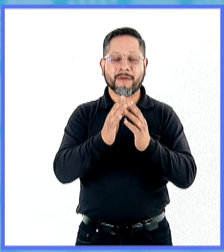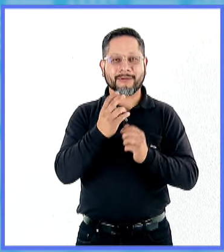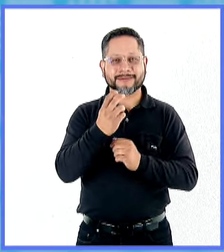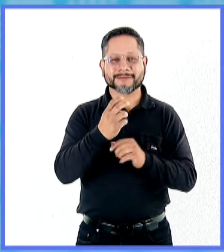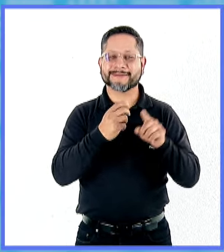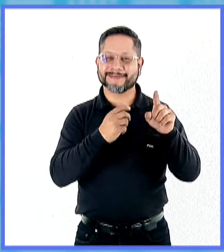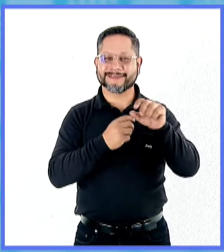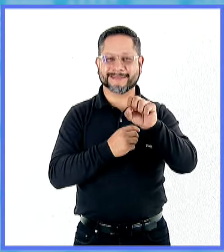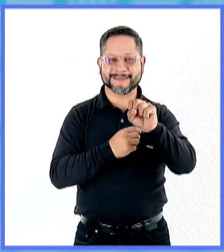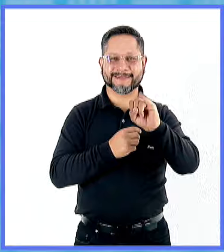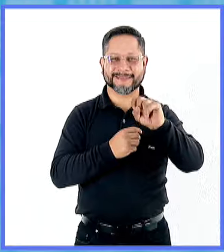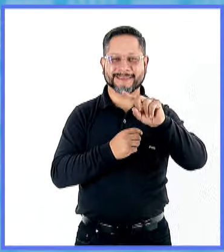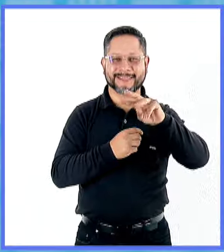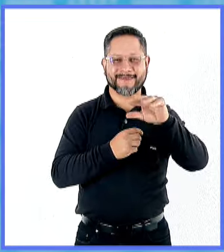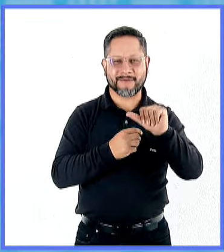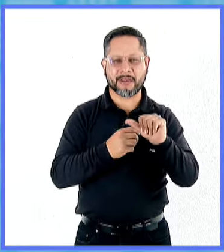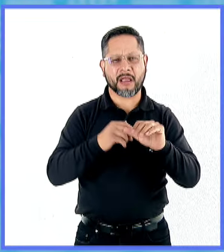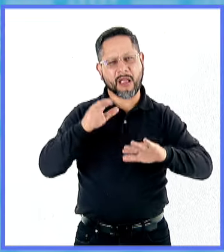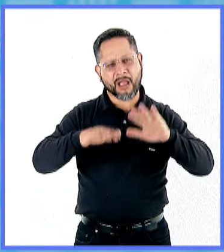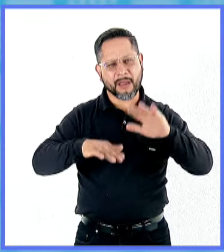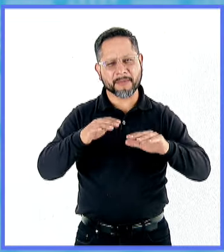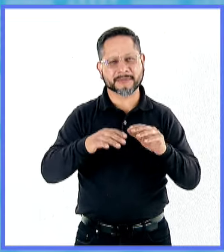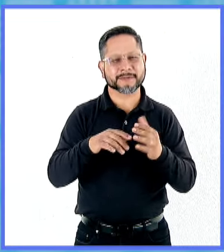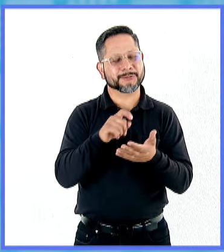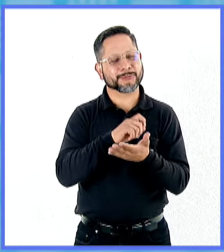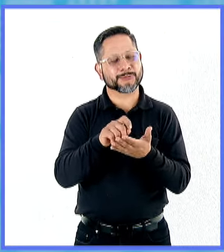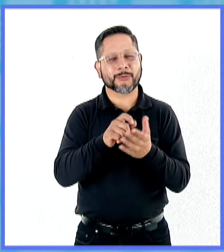Silvia, con la que me escribo de vez en cuando,